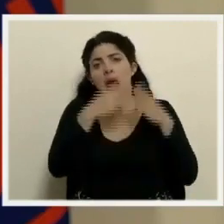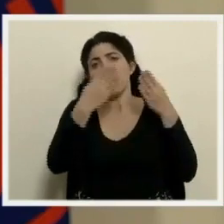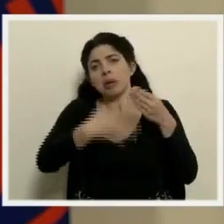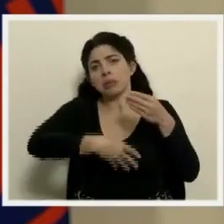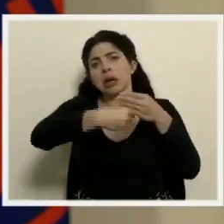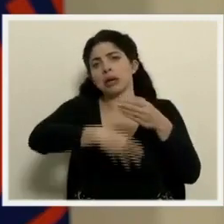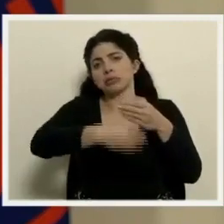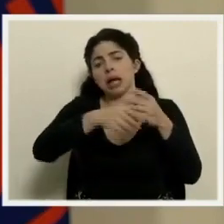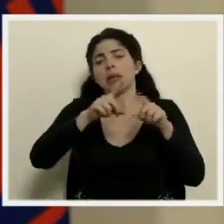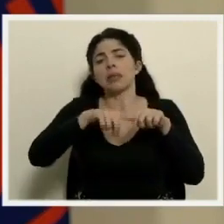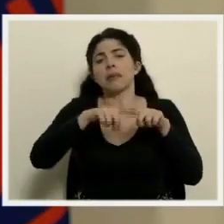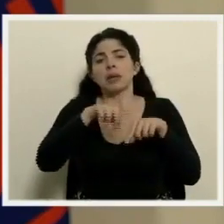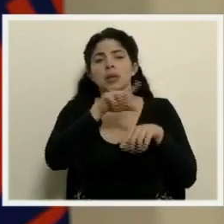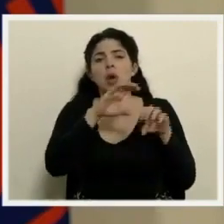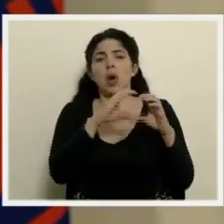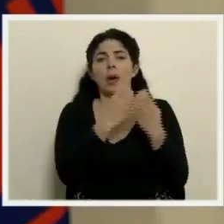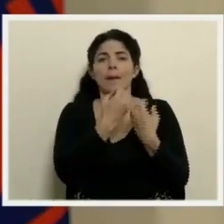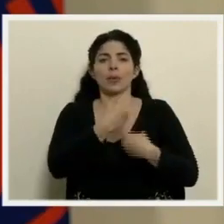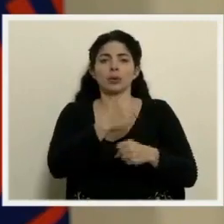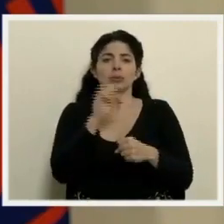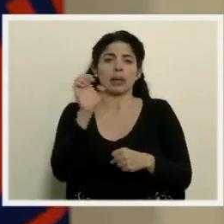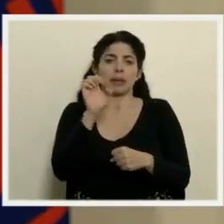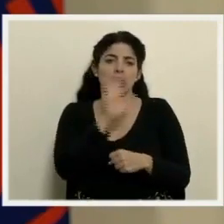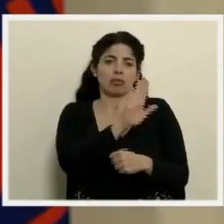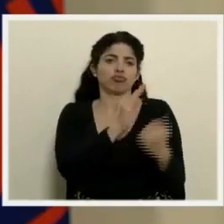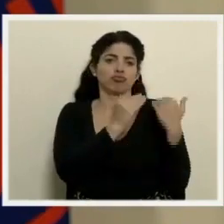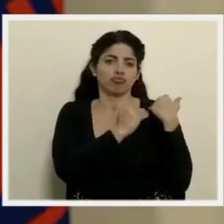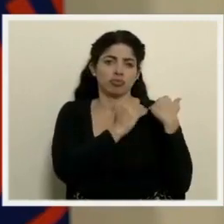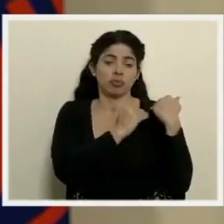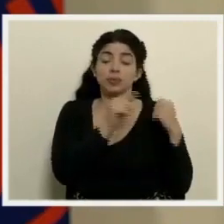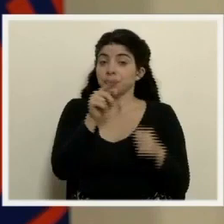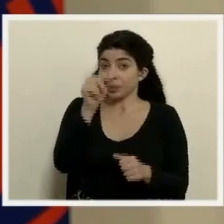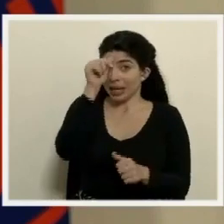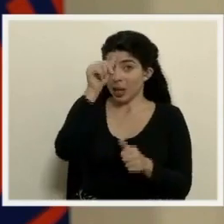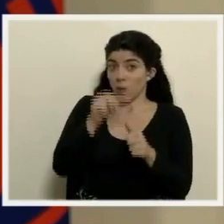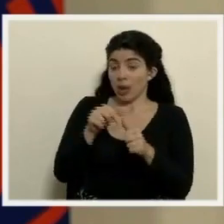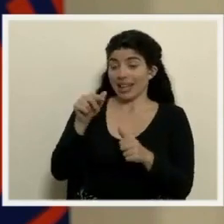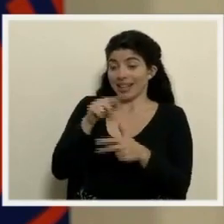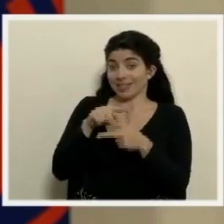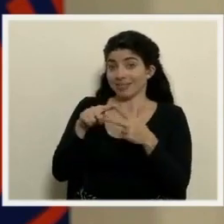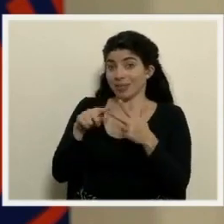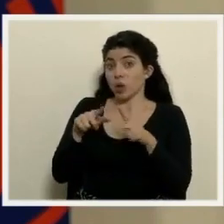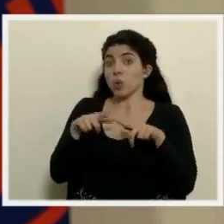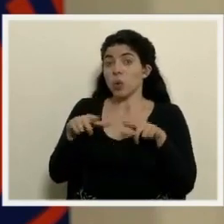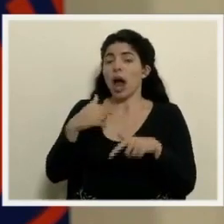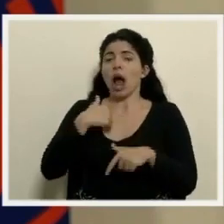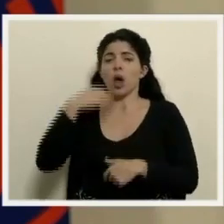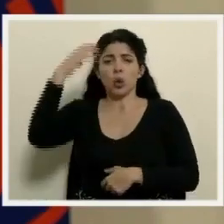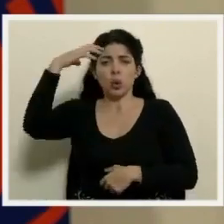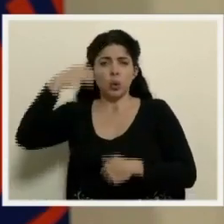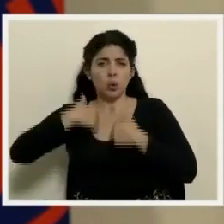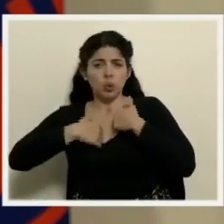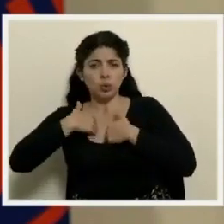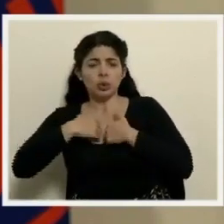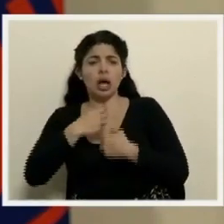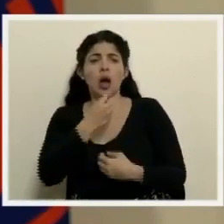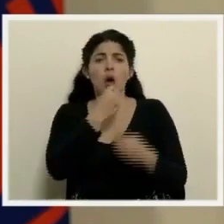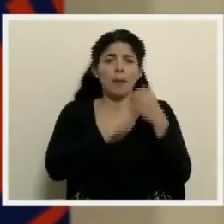de las autoridades del Comité Municipal de Emergencia. Recordar que estos sitios cuentan con duchas, comedores,